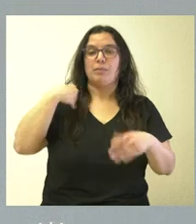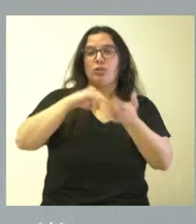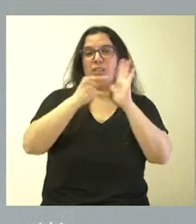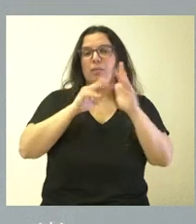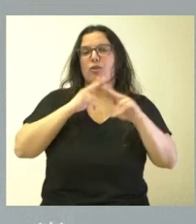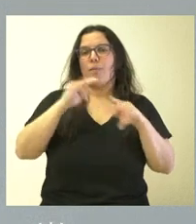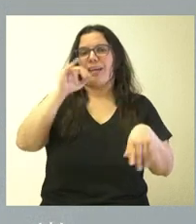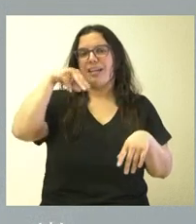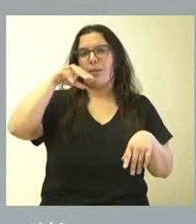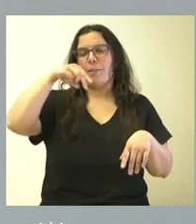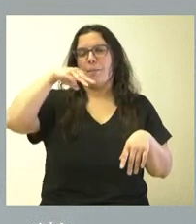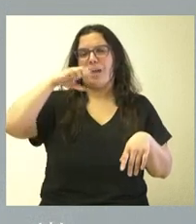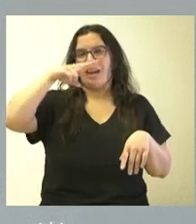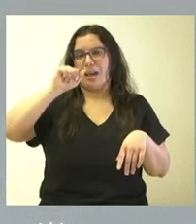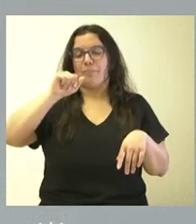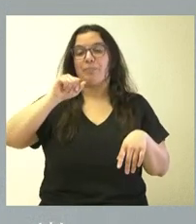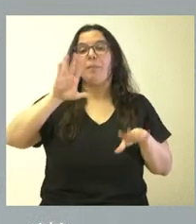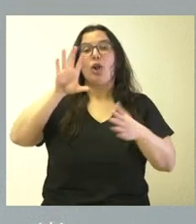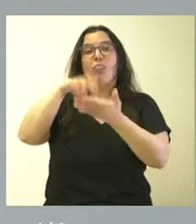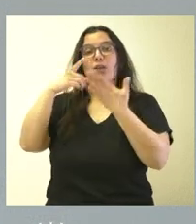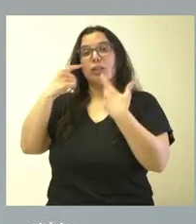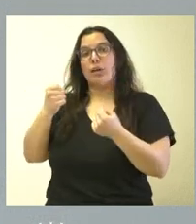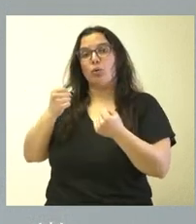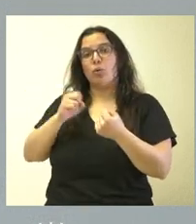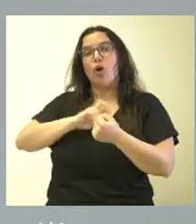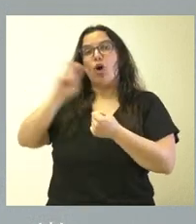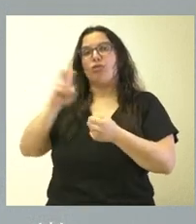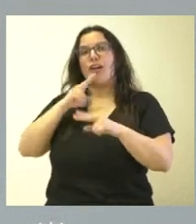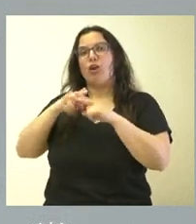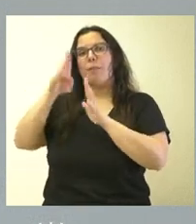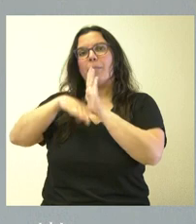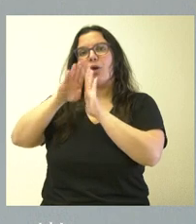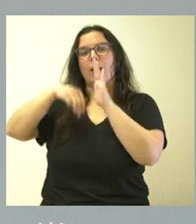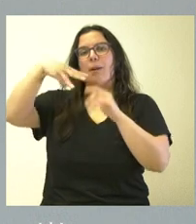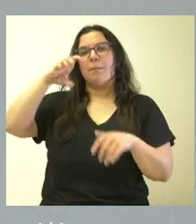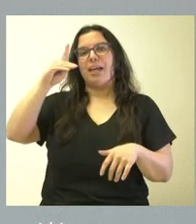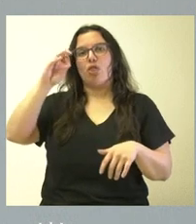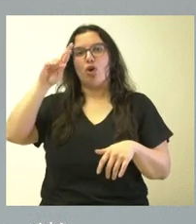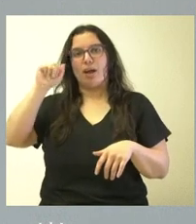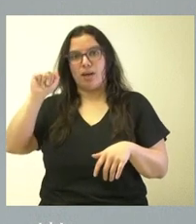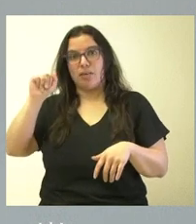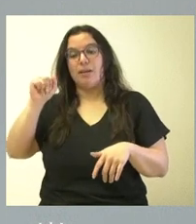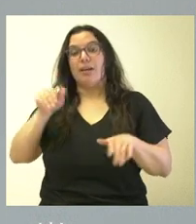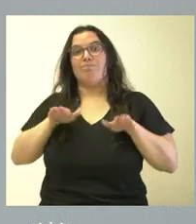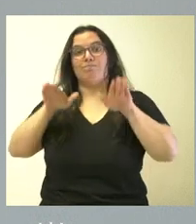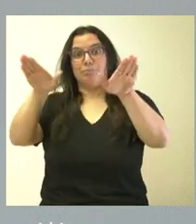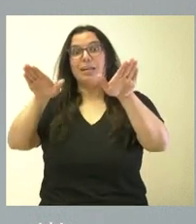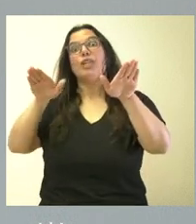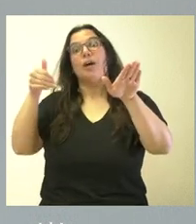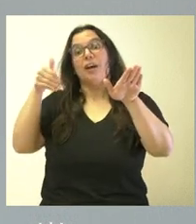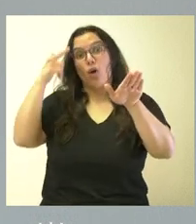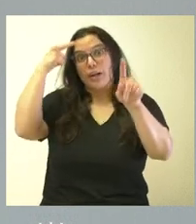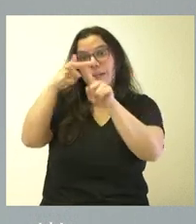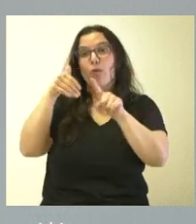y lo que tiene que ver con los centros de salud a través del programa Medora. Y se trata también de avanzar en el futuro